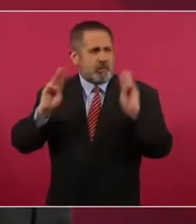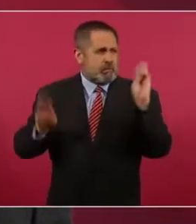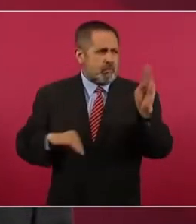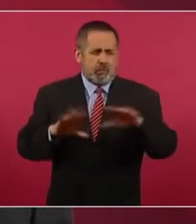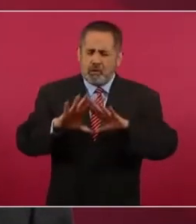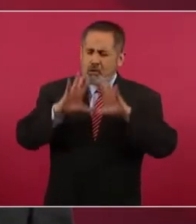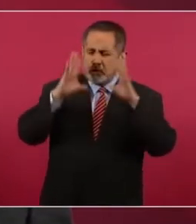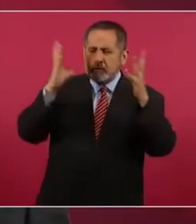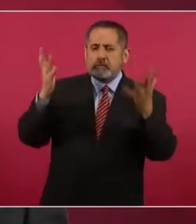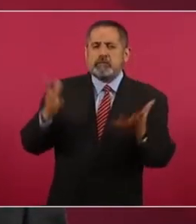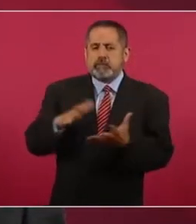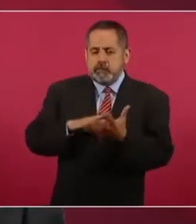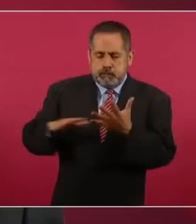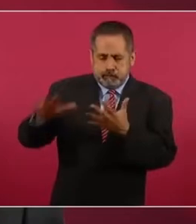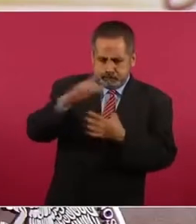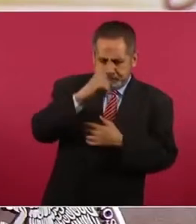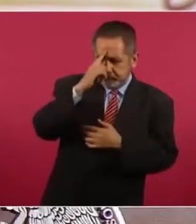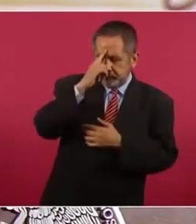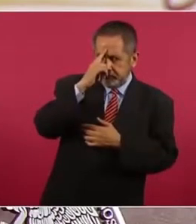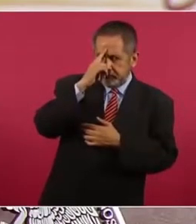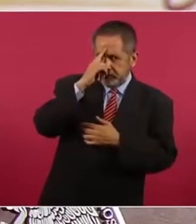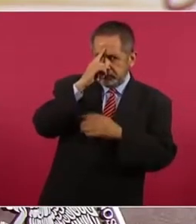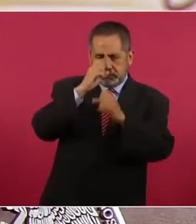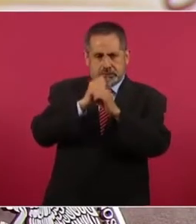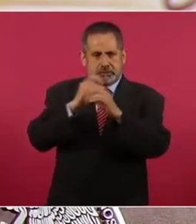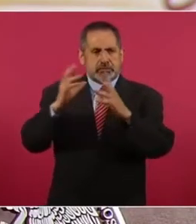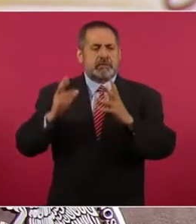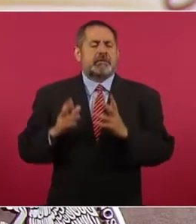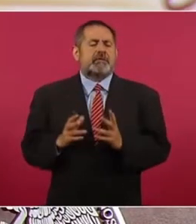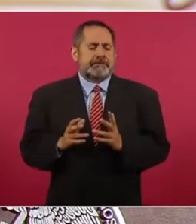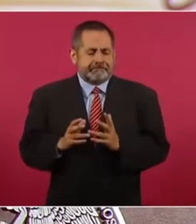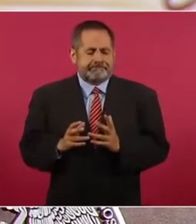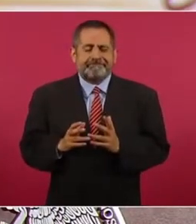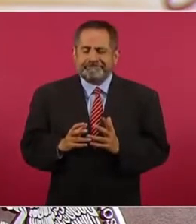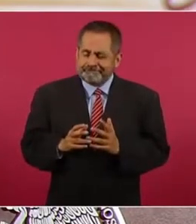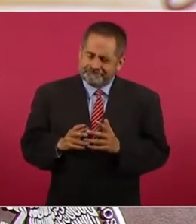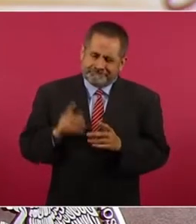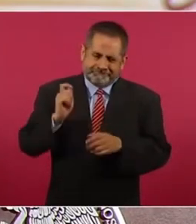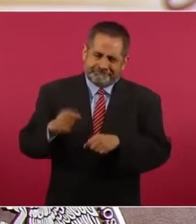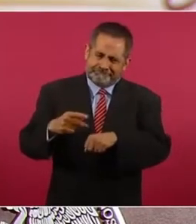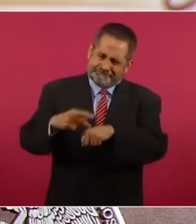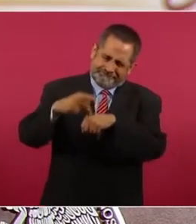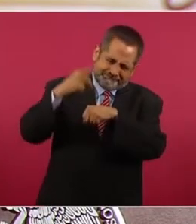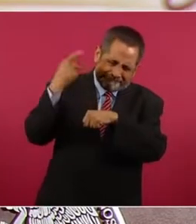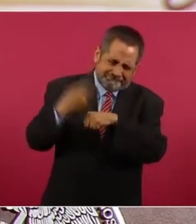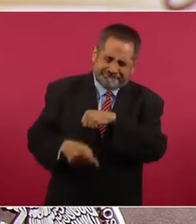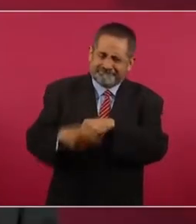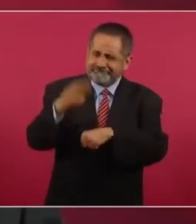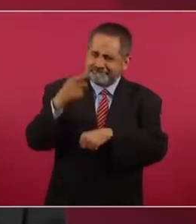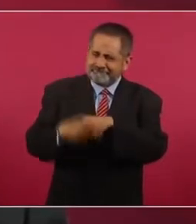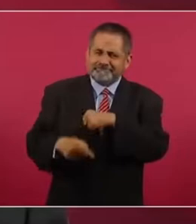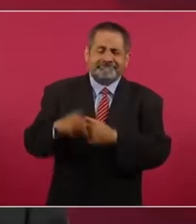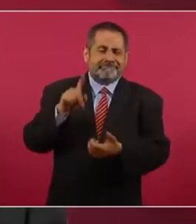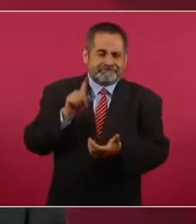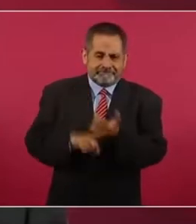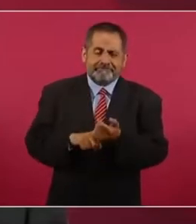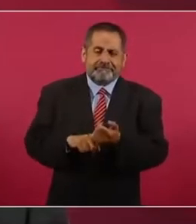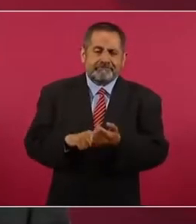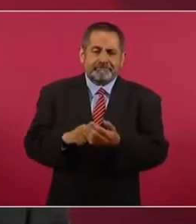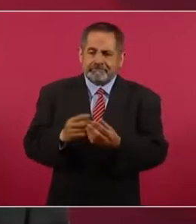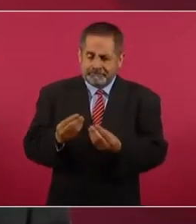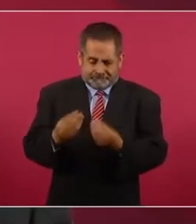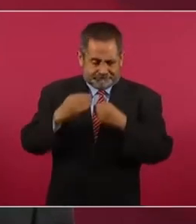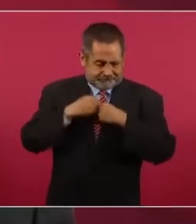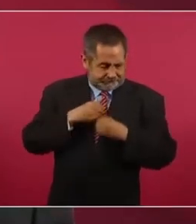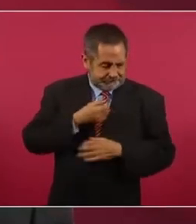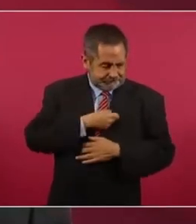poblaciones, tengamos claridad de los estragos tan dañinos, tan grandes, que causa a